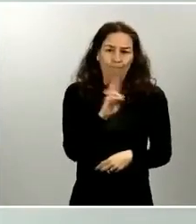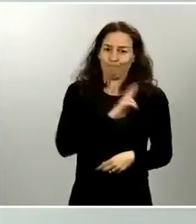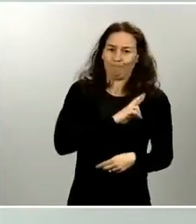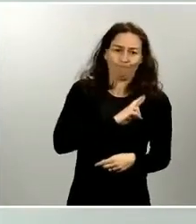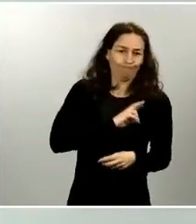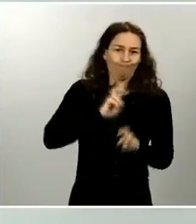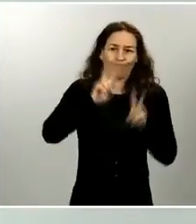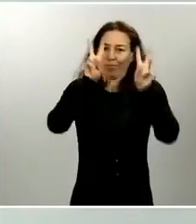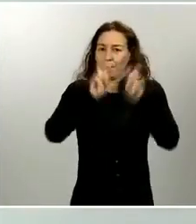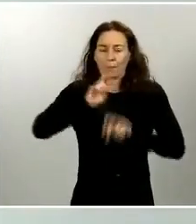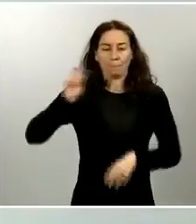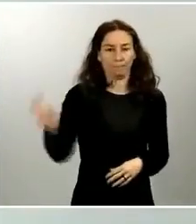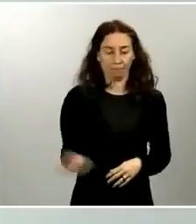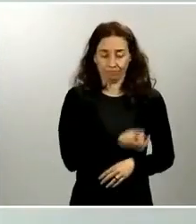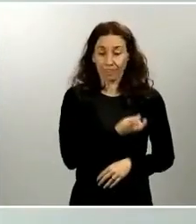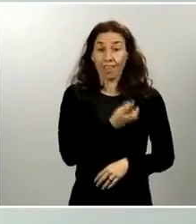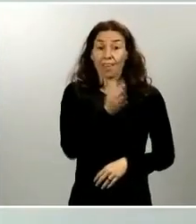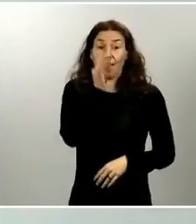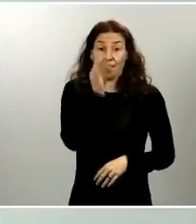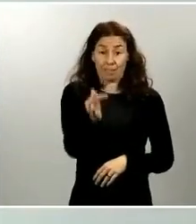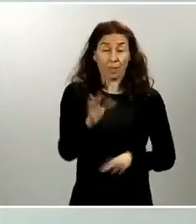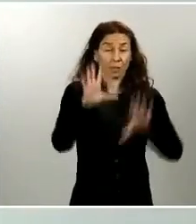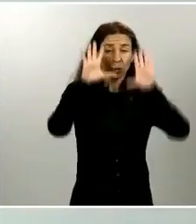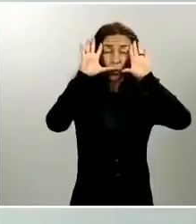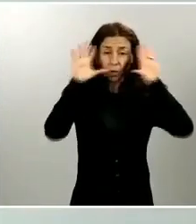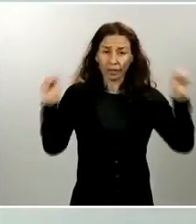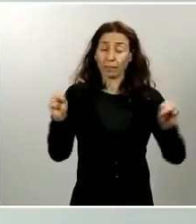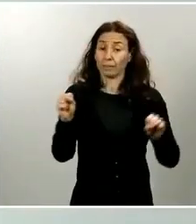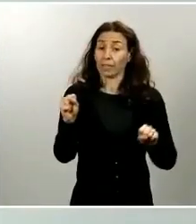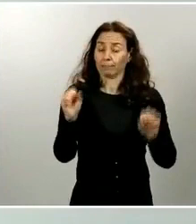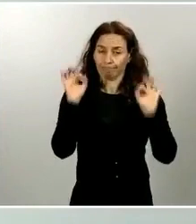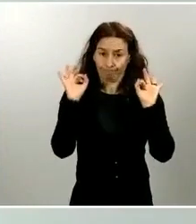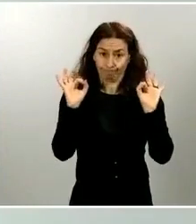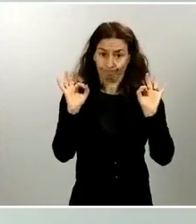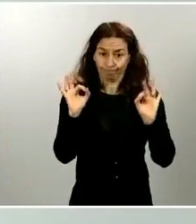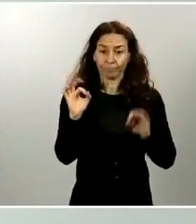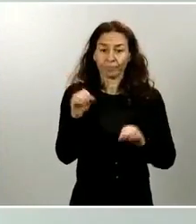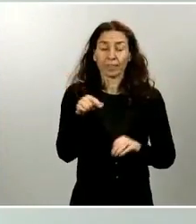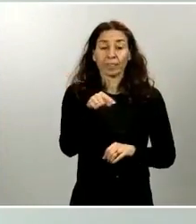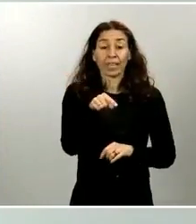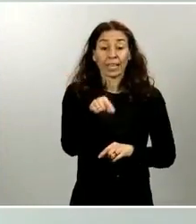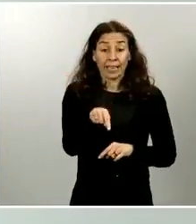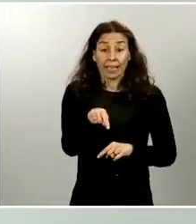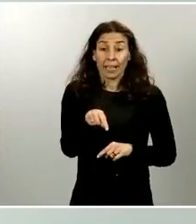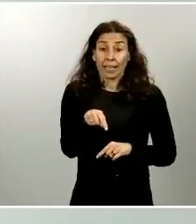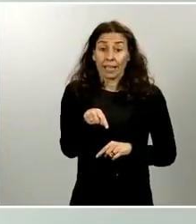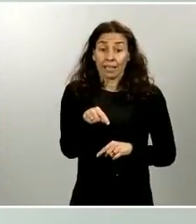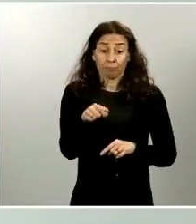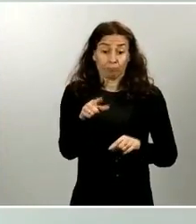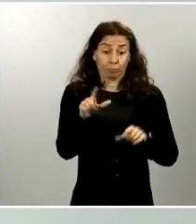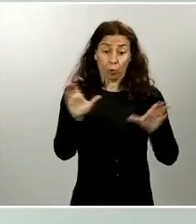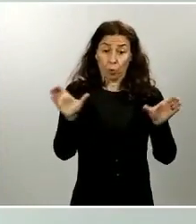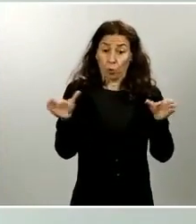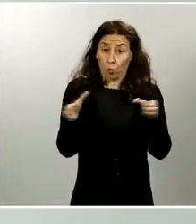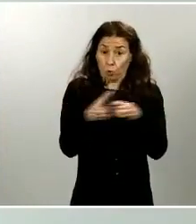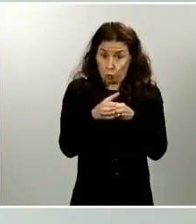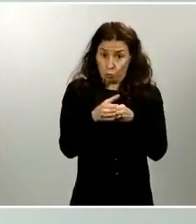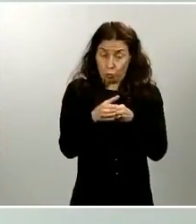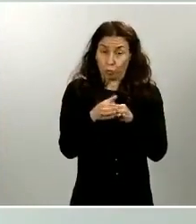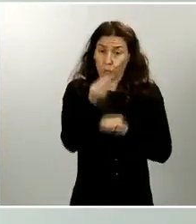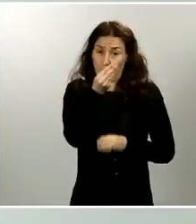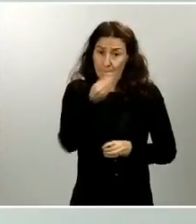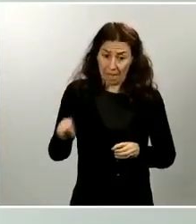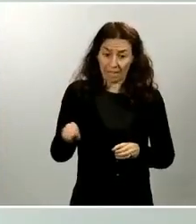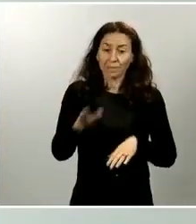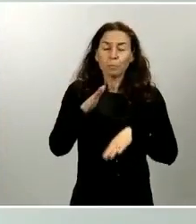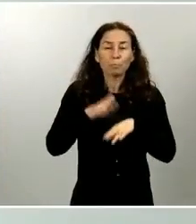Además, la Guardia Civil, les recuerdo, va a reforzar con más agentes los controles para evitar desplazamientos a